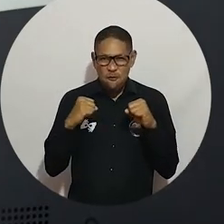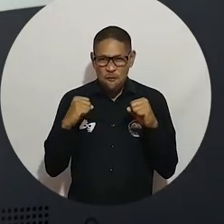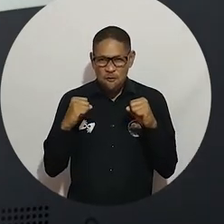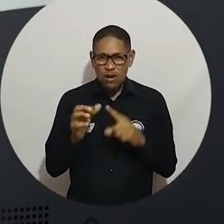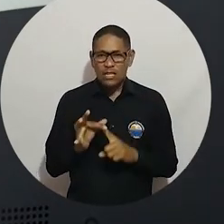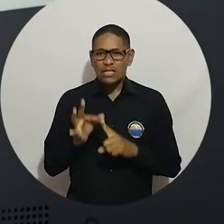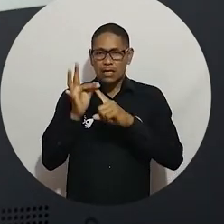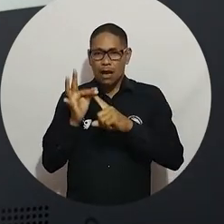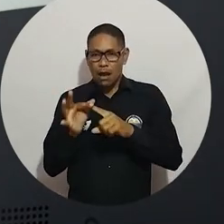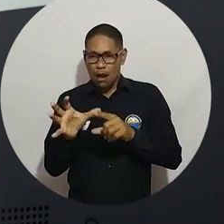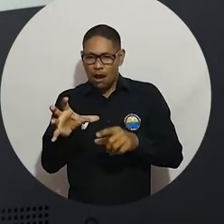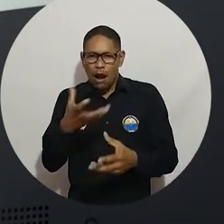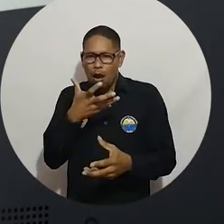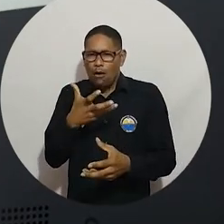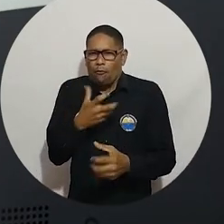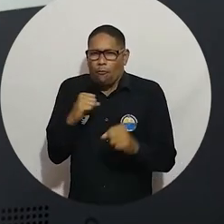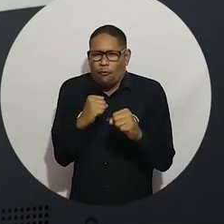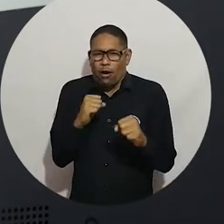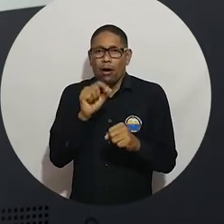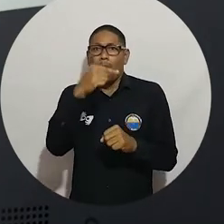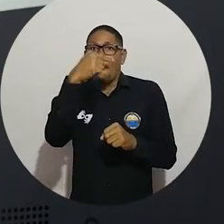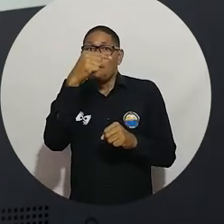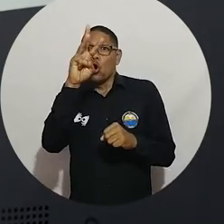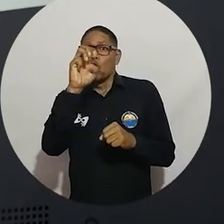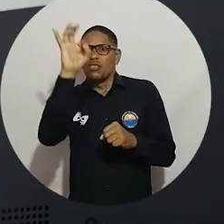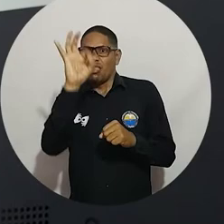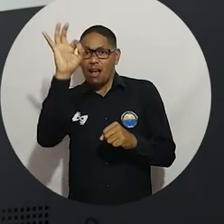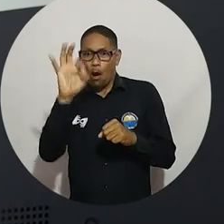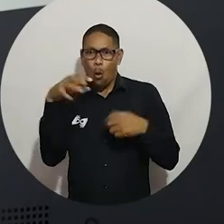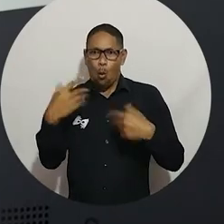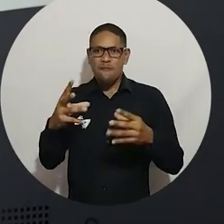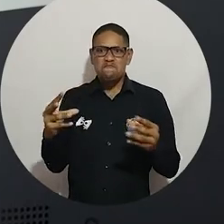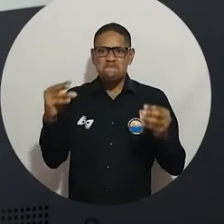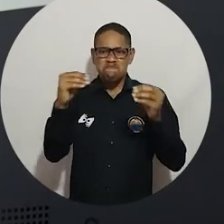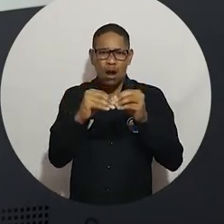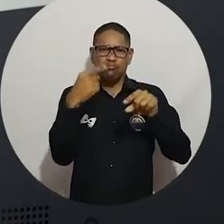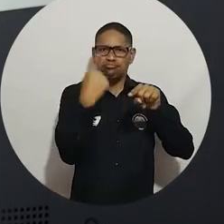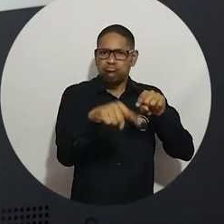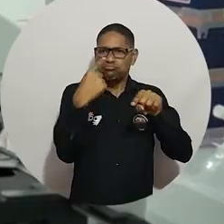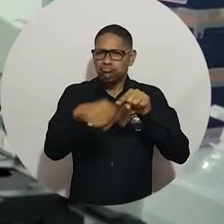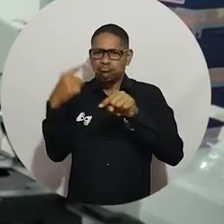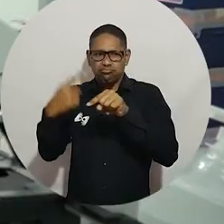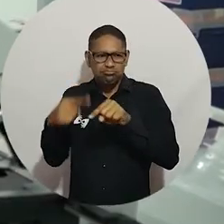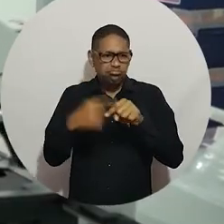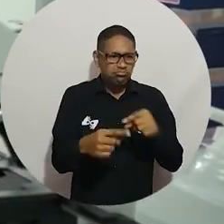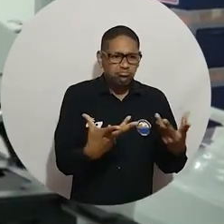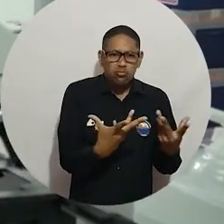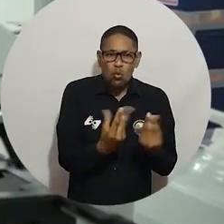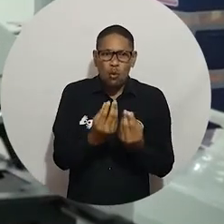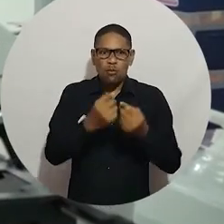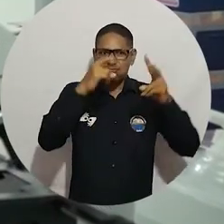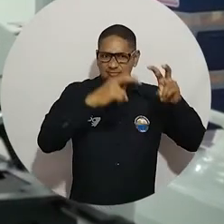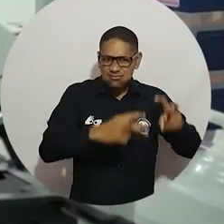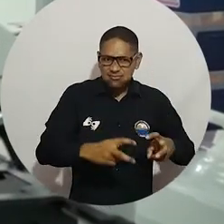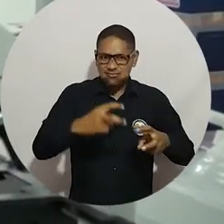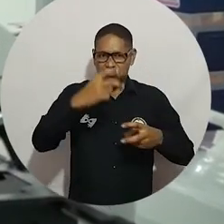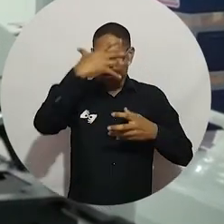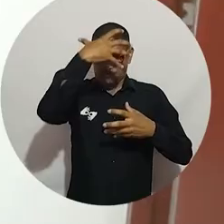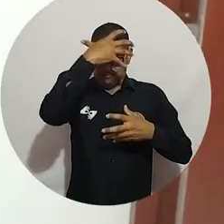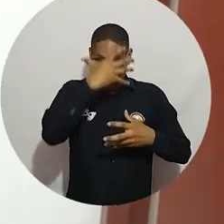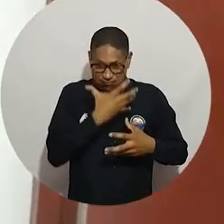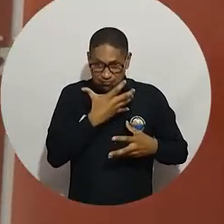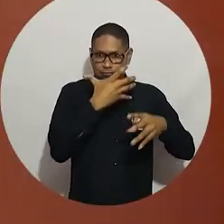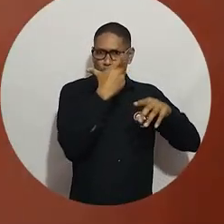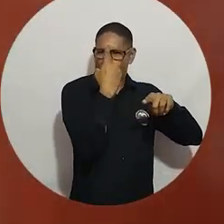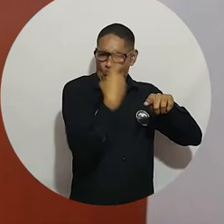algo mío solamente, han sido colegas que a la par conmigo han estado trabajando, mis estudiantes de doctorado, de